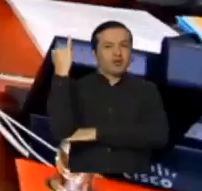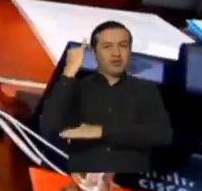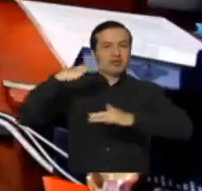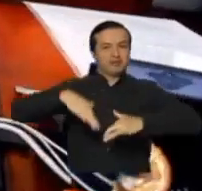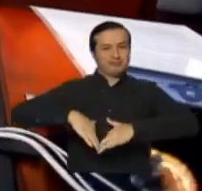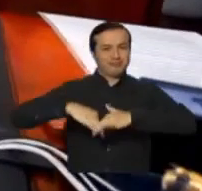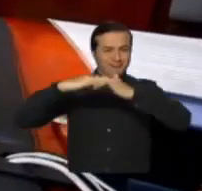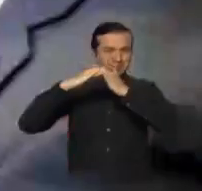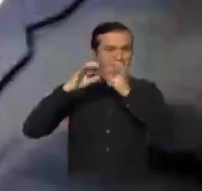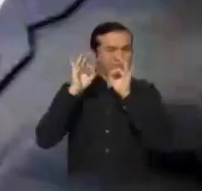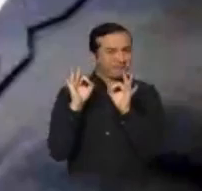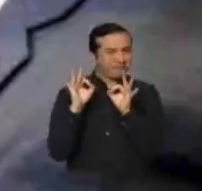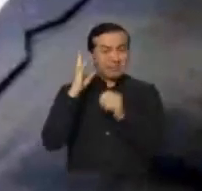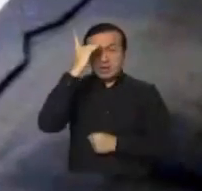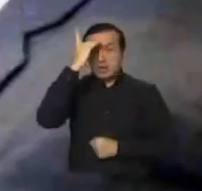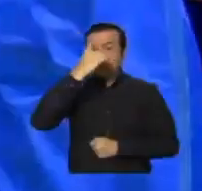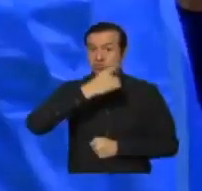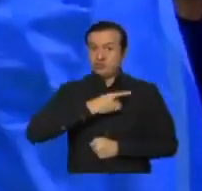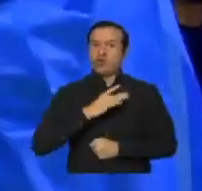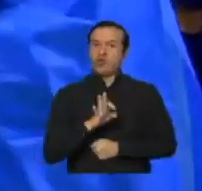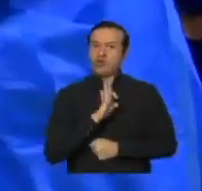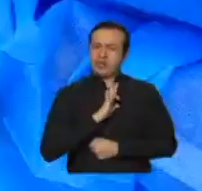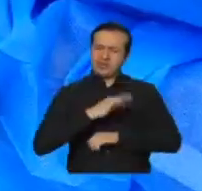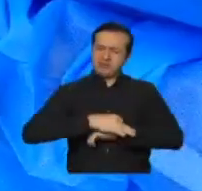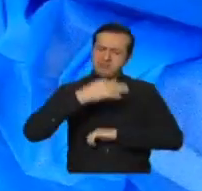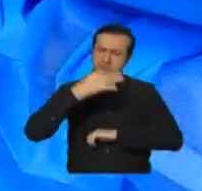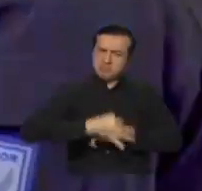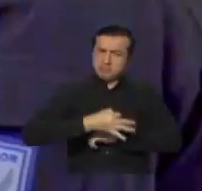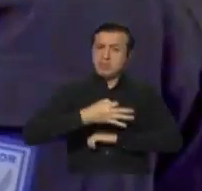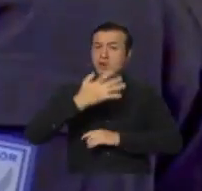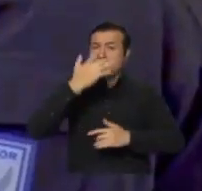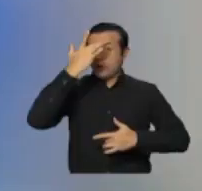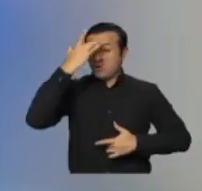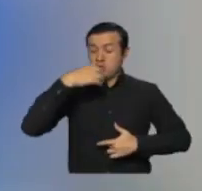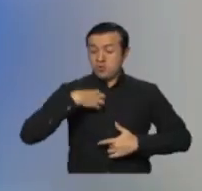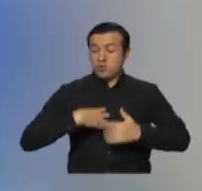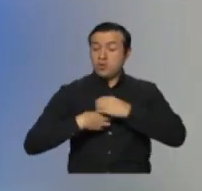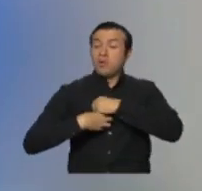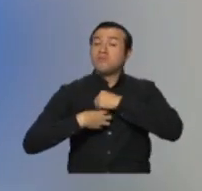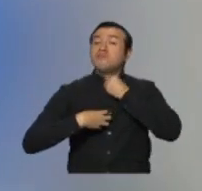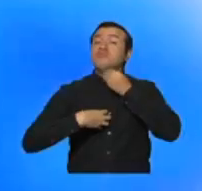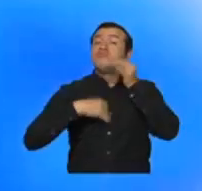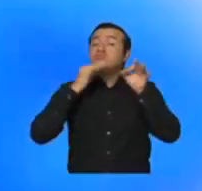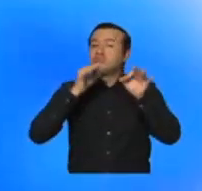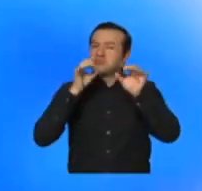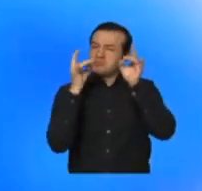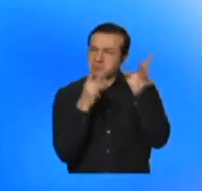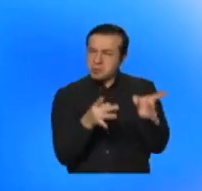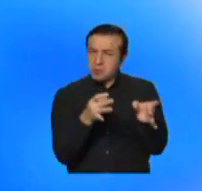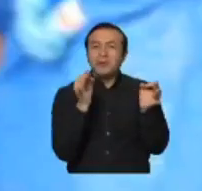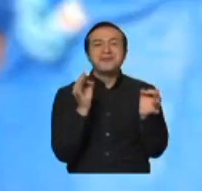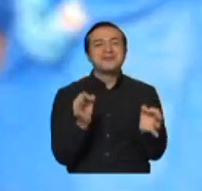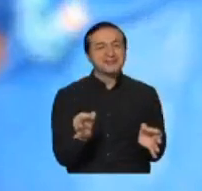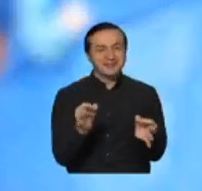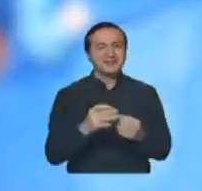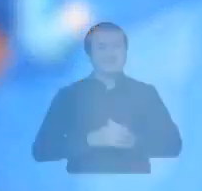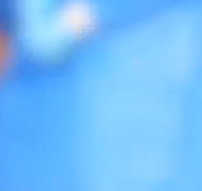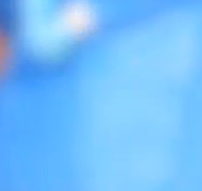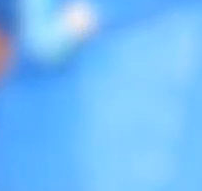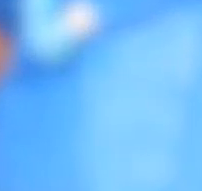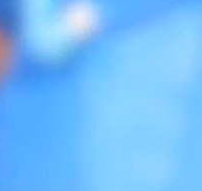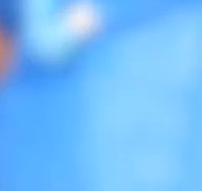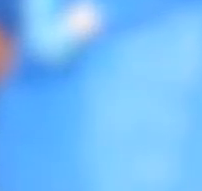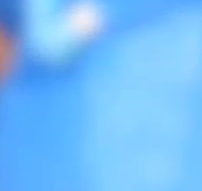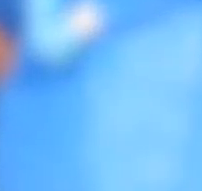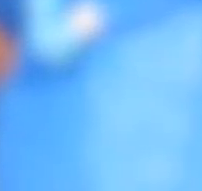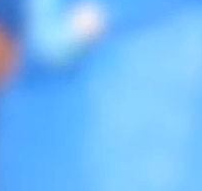Seguimos tomando decisiones técnicas y oportunas. Al coronavirus lo vencemos juntos. El gobierno de